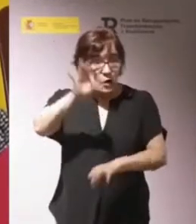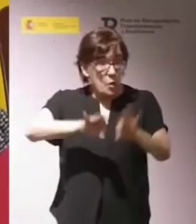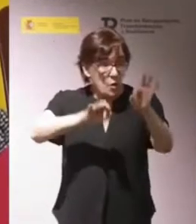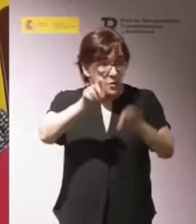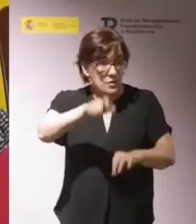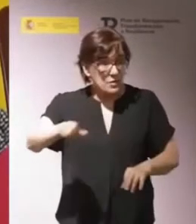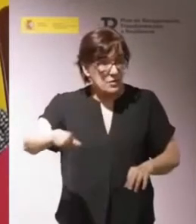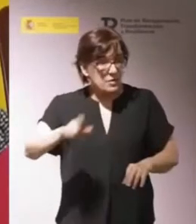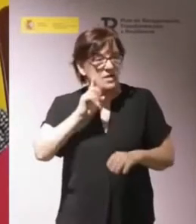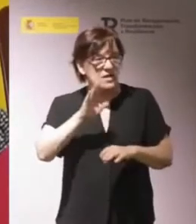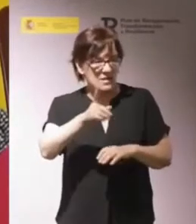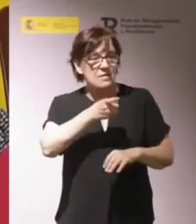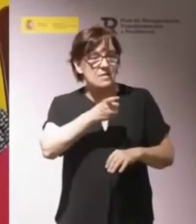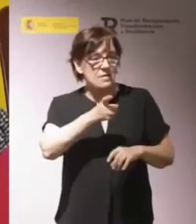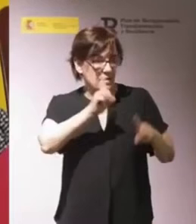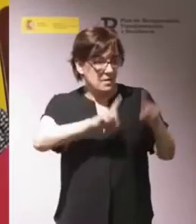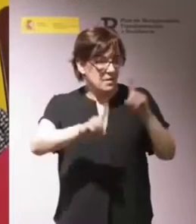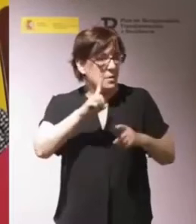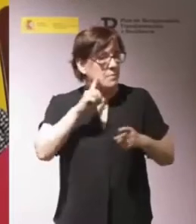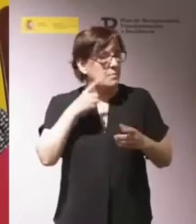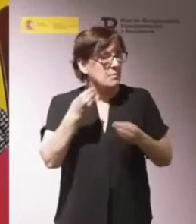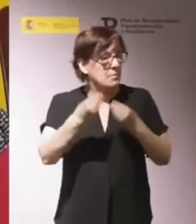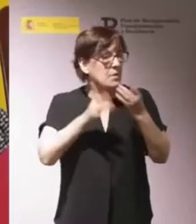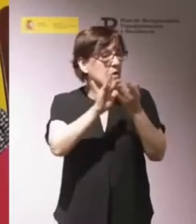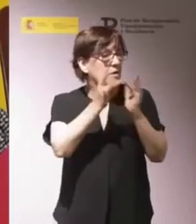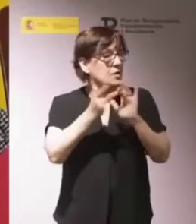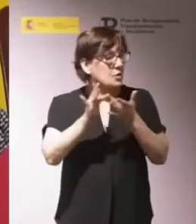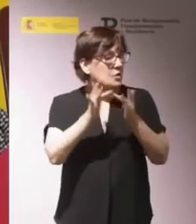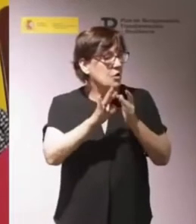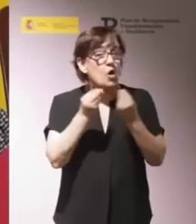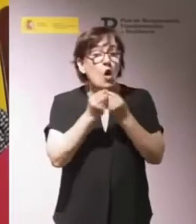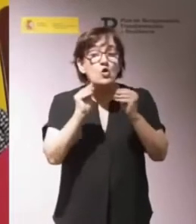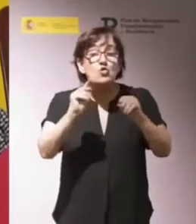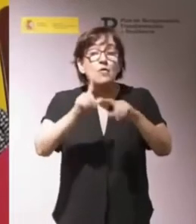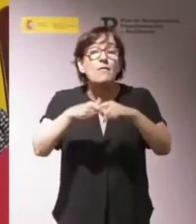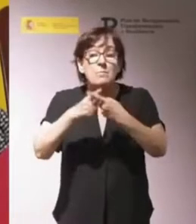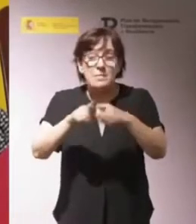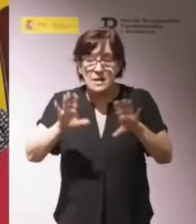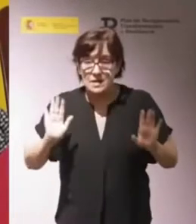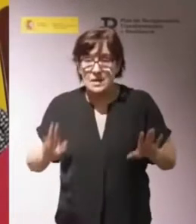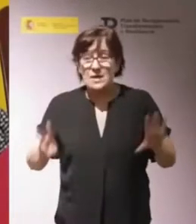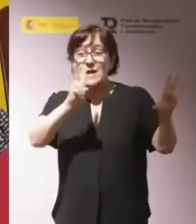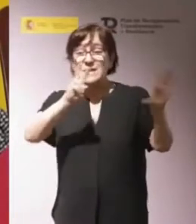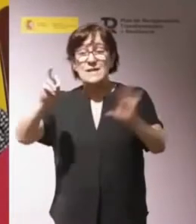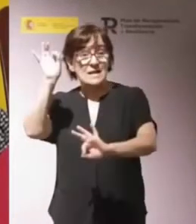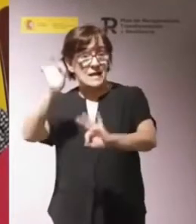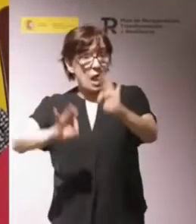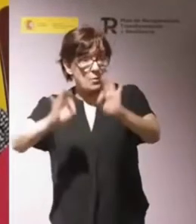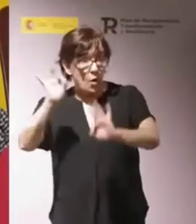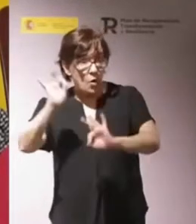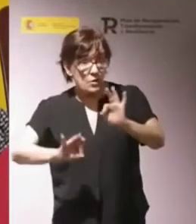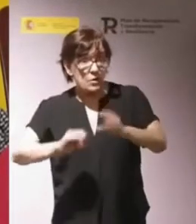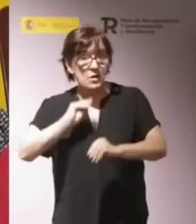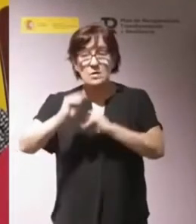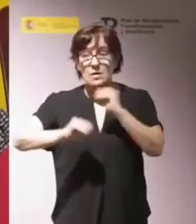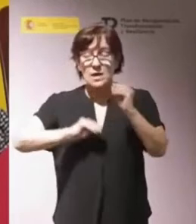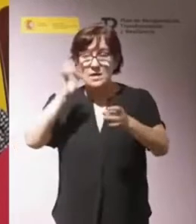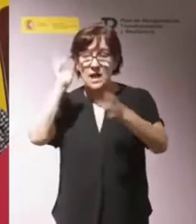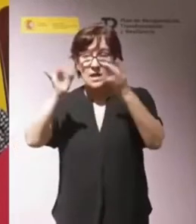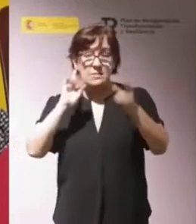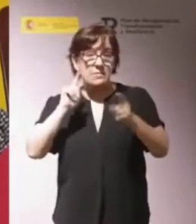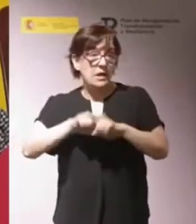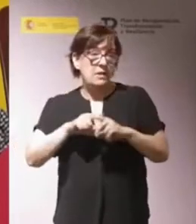ellas presentan dificultades para mantener relaciones incluso con sus familias. El setenta por ciento realiza actividades